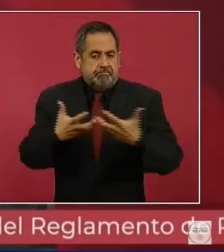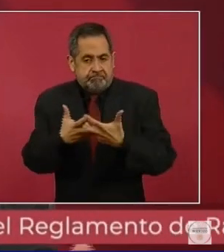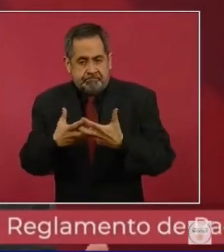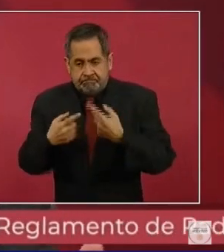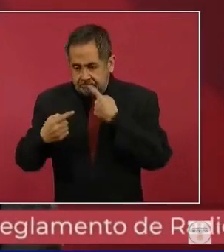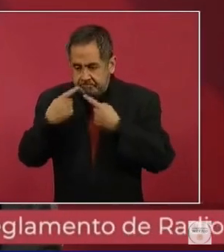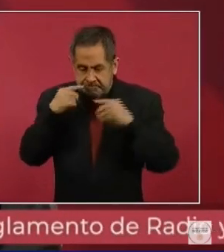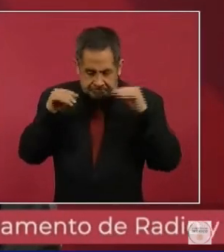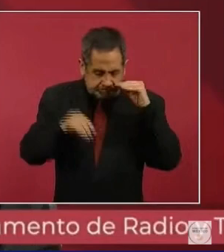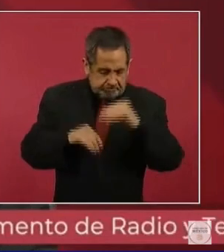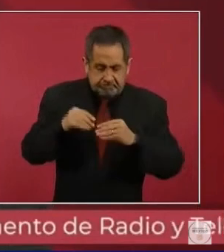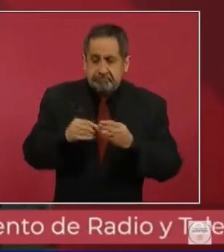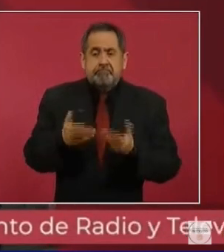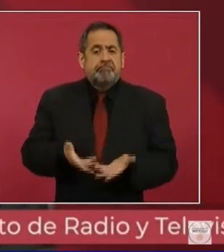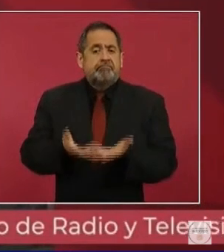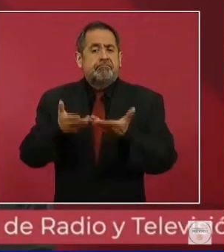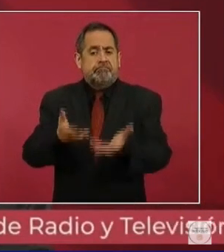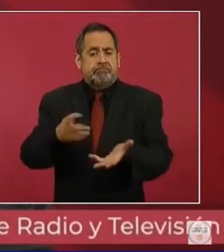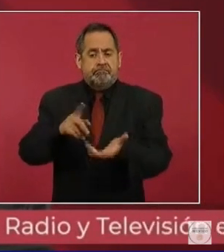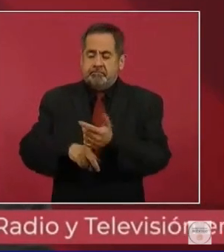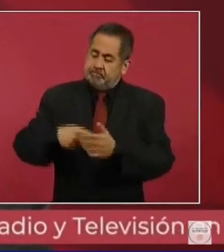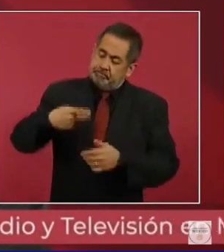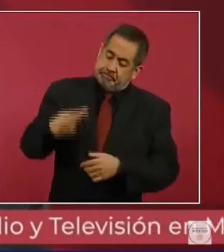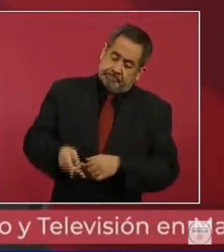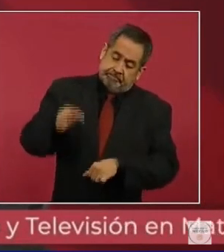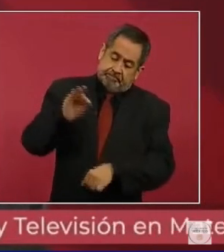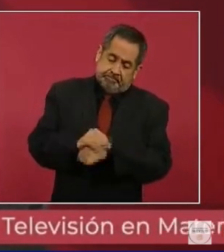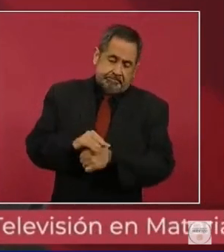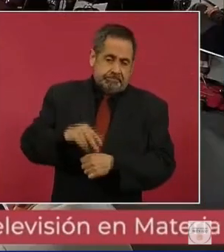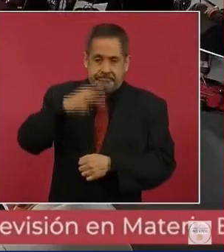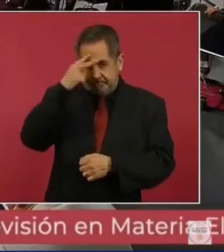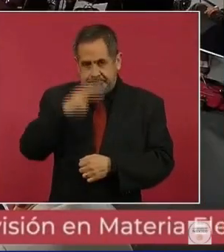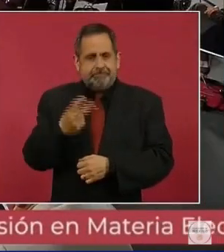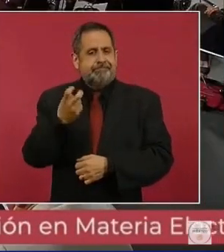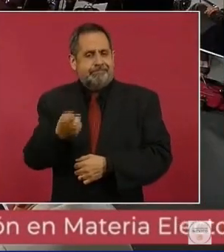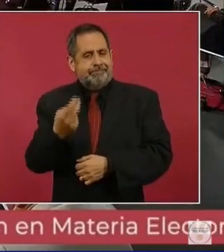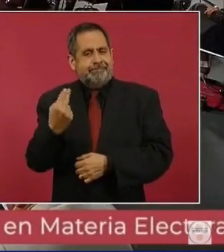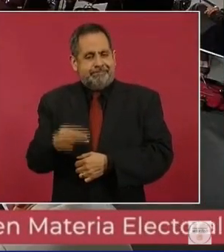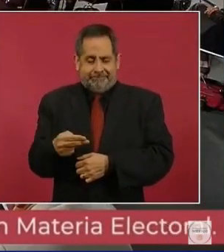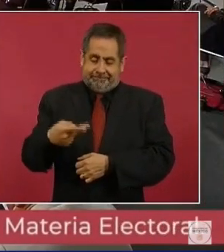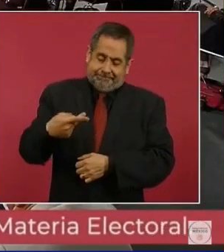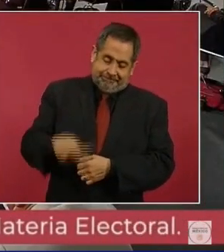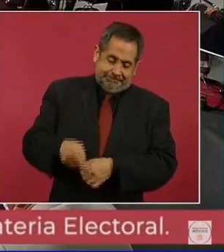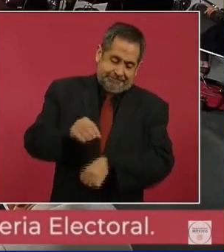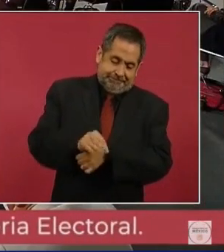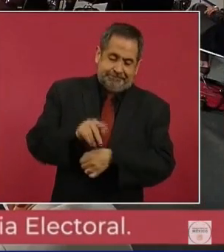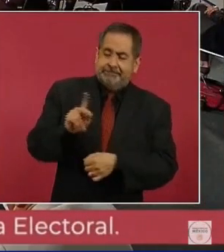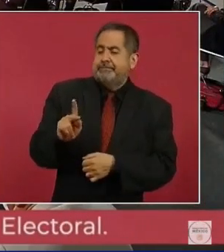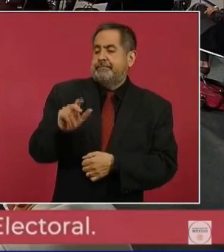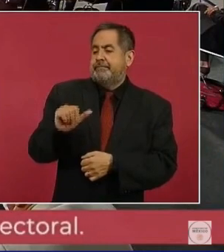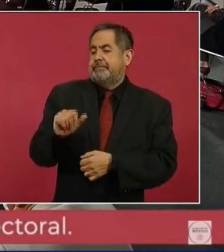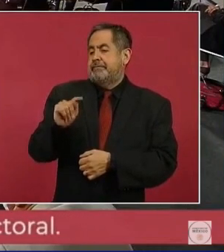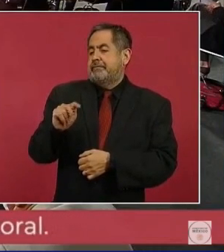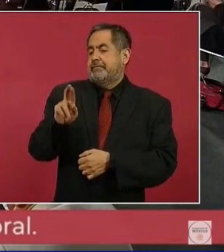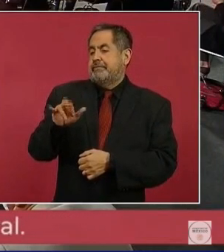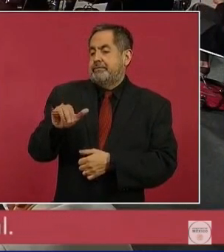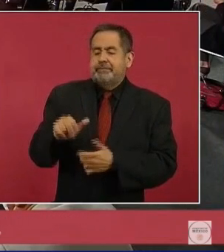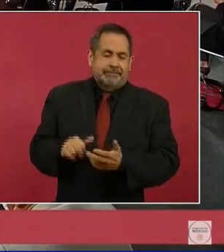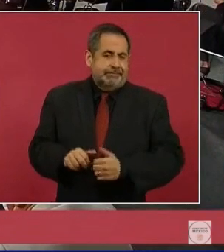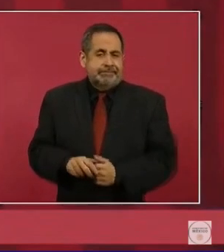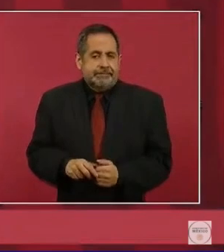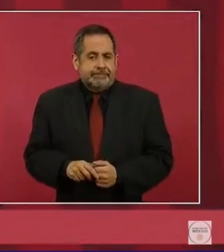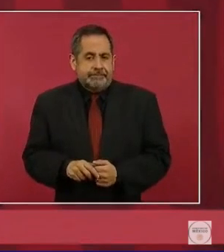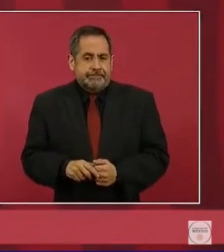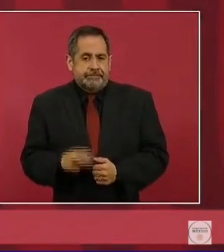interesadas en hacer un servicio a la patria, ahí también parte el nombre de esta vacuna. Y este proyecto, como se ha